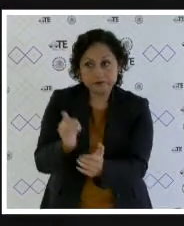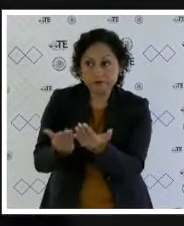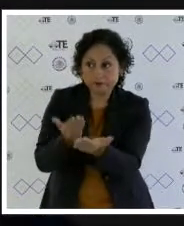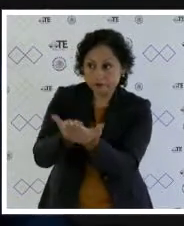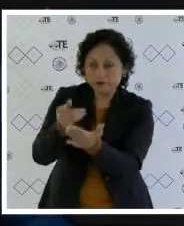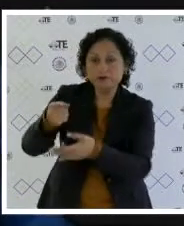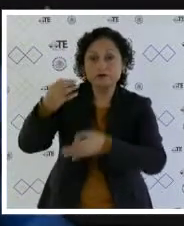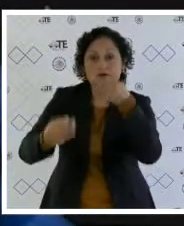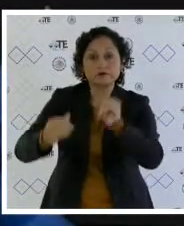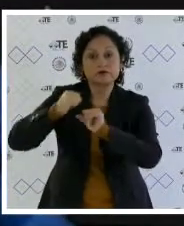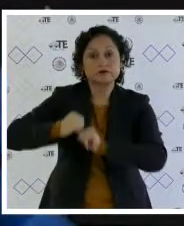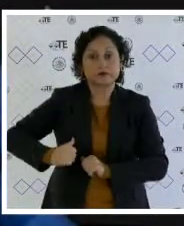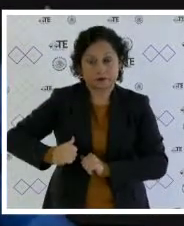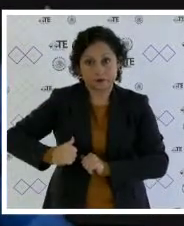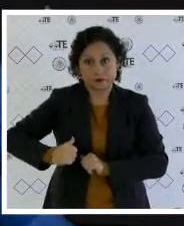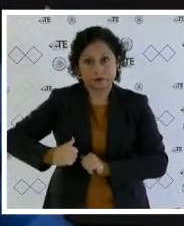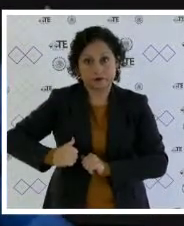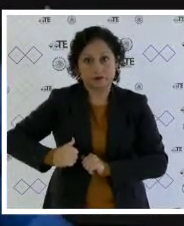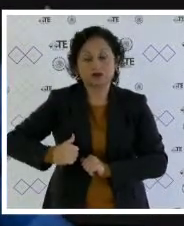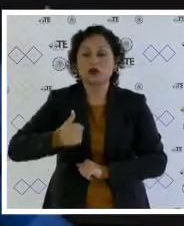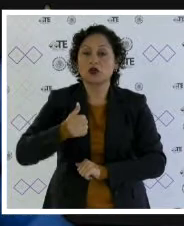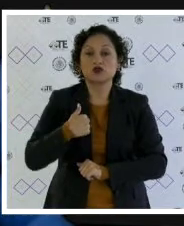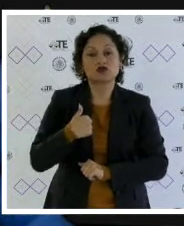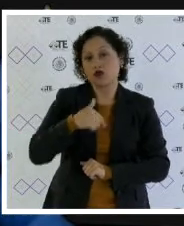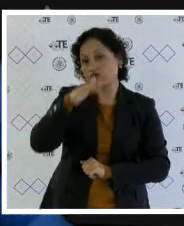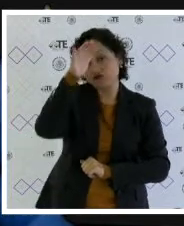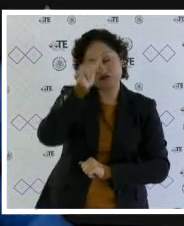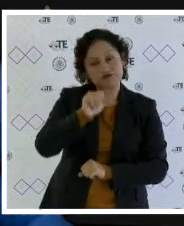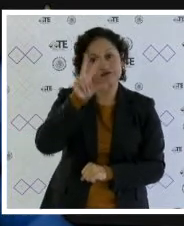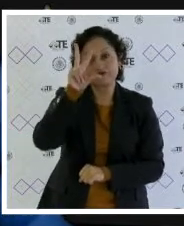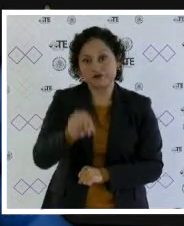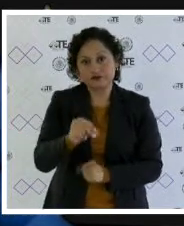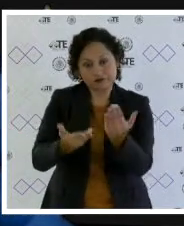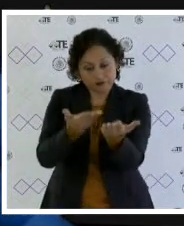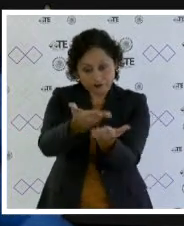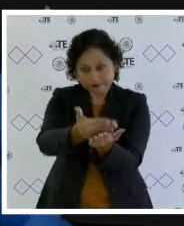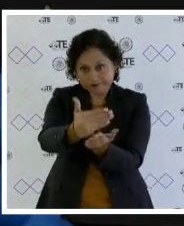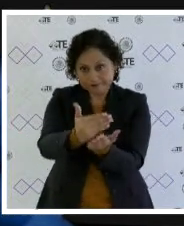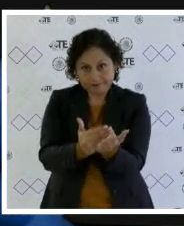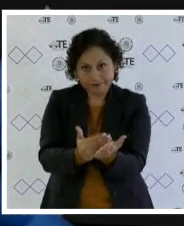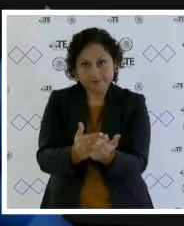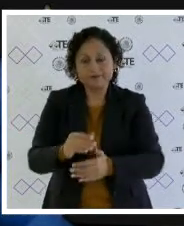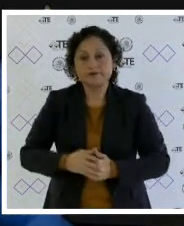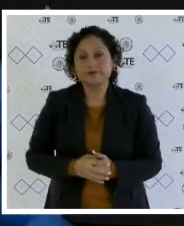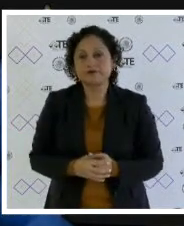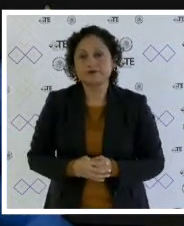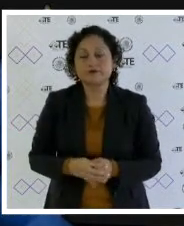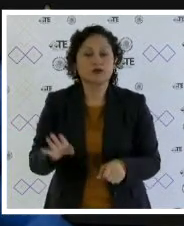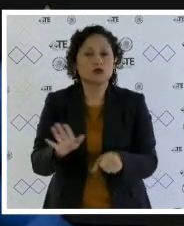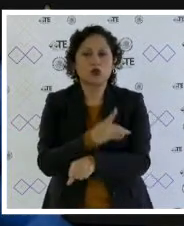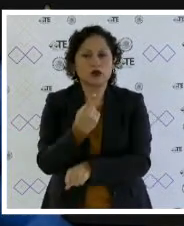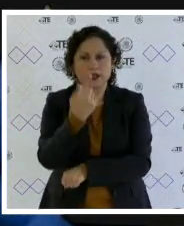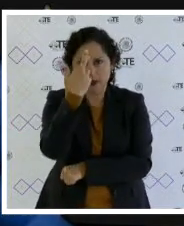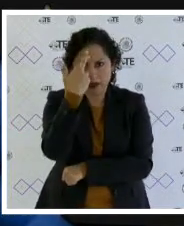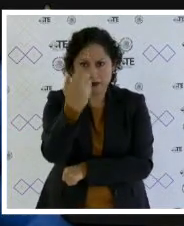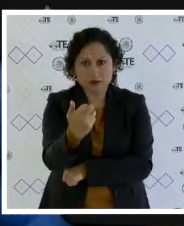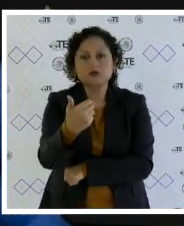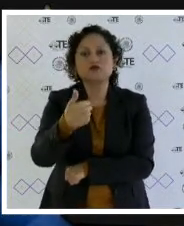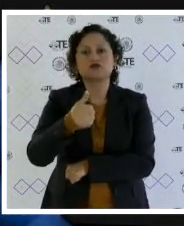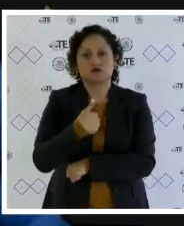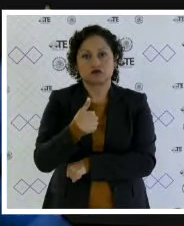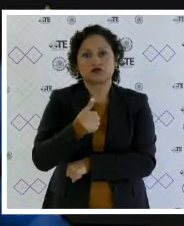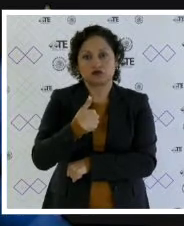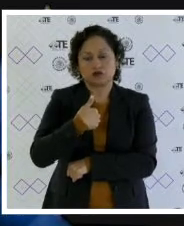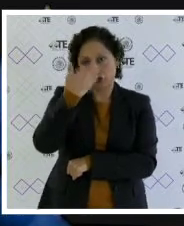ponente del presente asunto, no comparto el proyecto que se presenta a este pleno. Ello porque coincido en que el